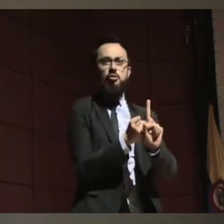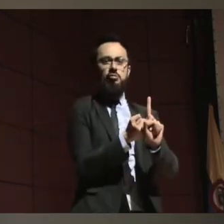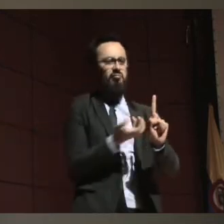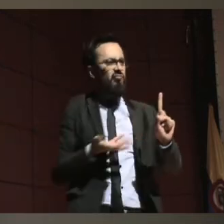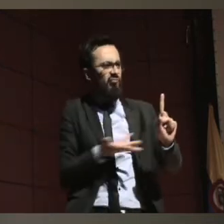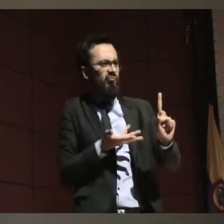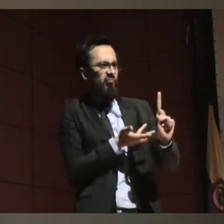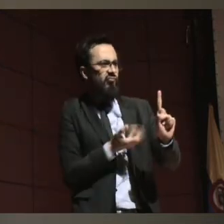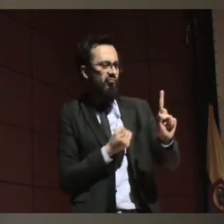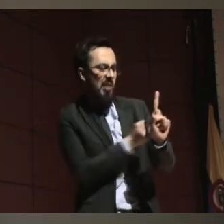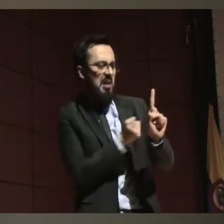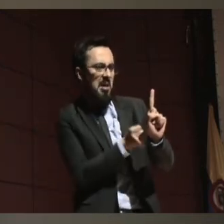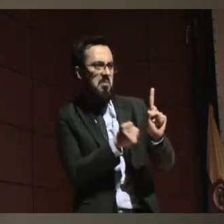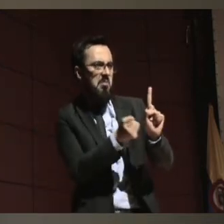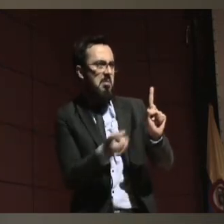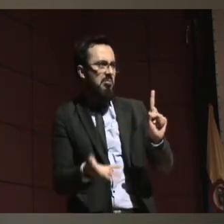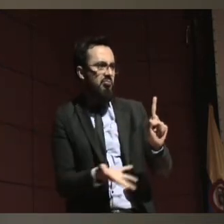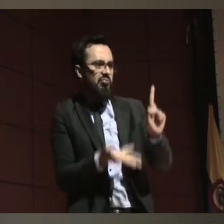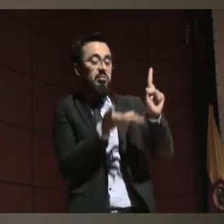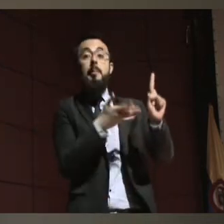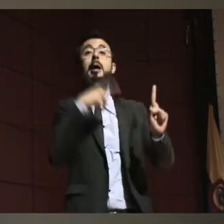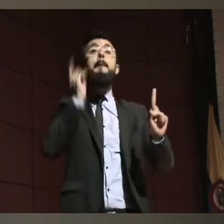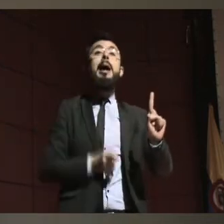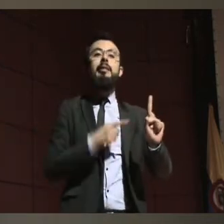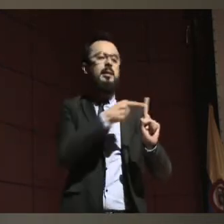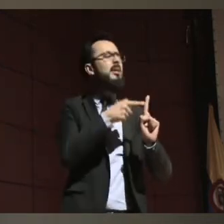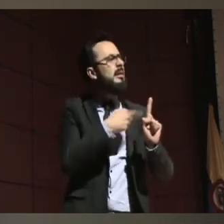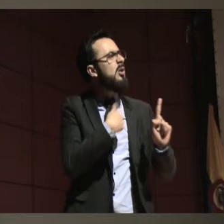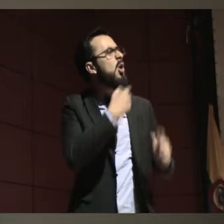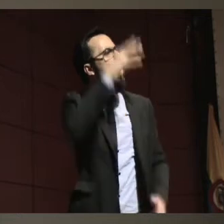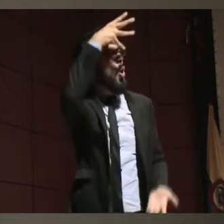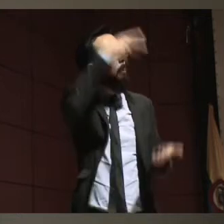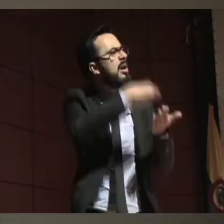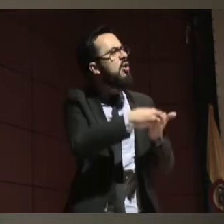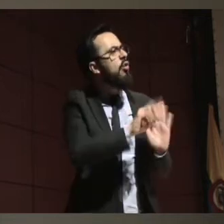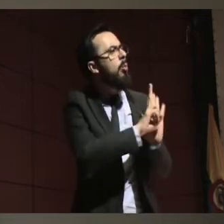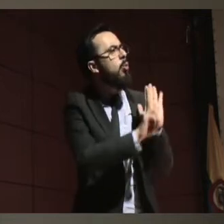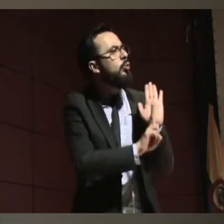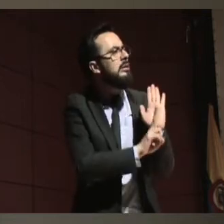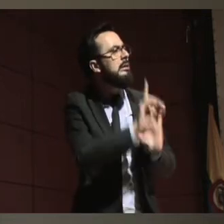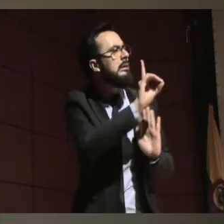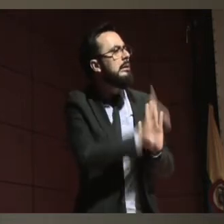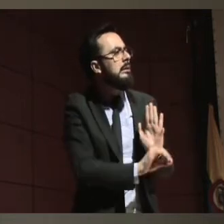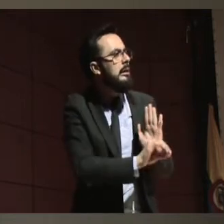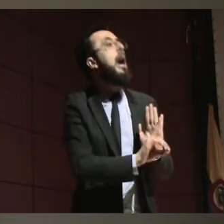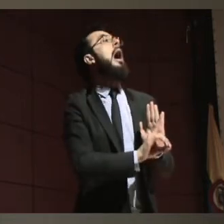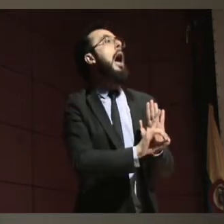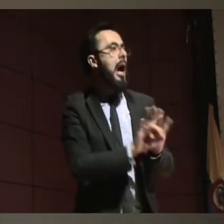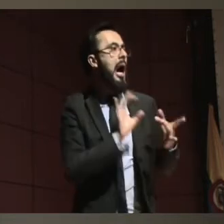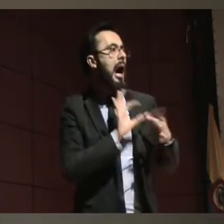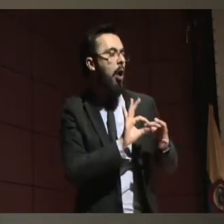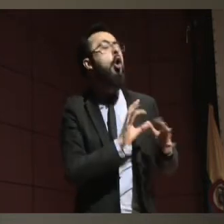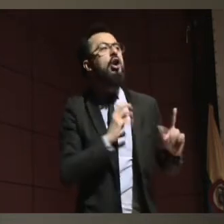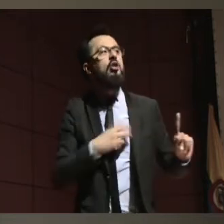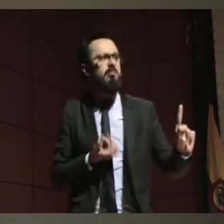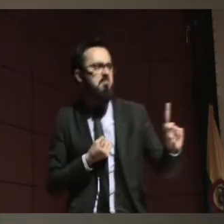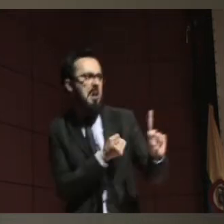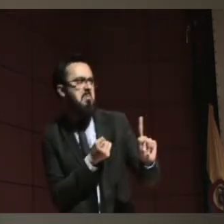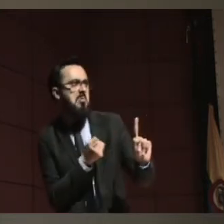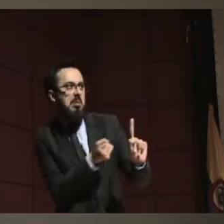posibilidad de que sea de acuerdo a su voluntad. ¿Eso qué quiere decir? Que la toma de decisiones con apoyo